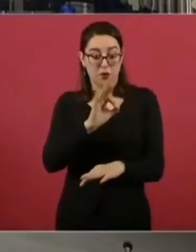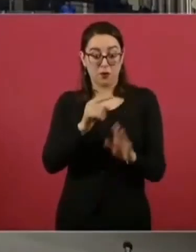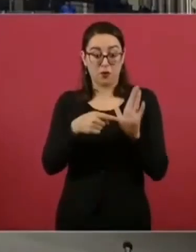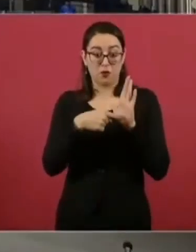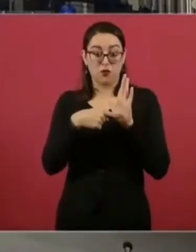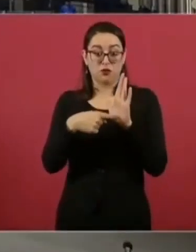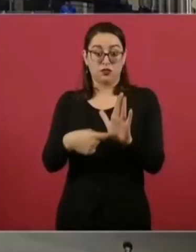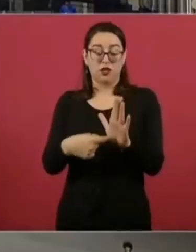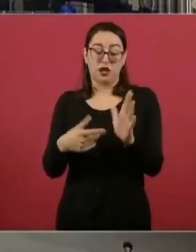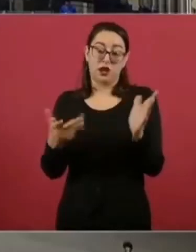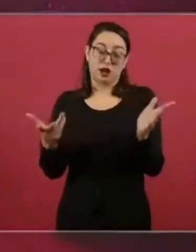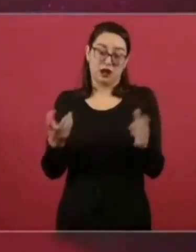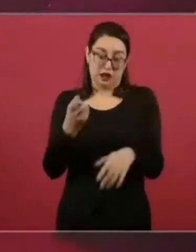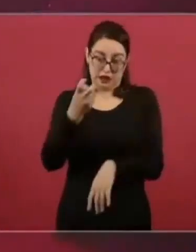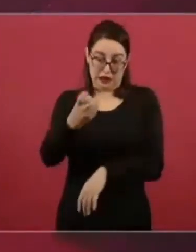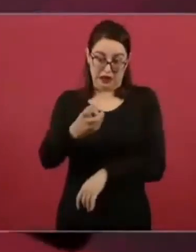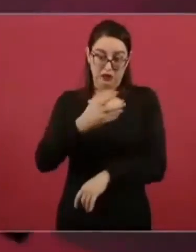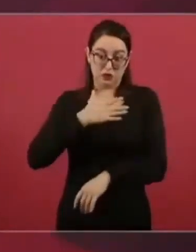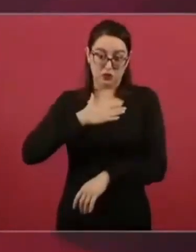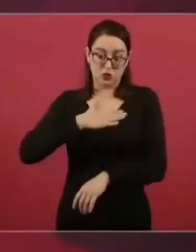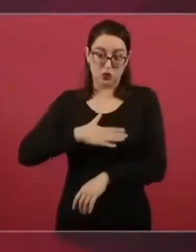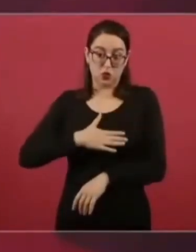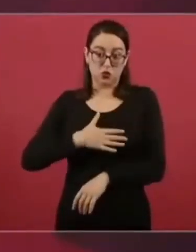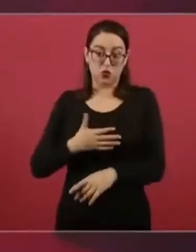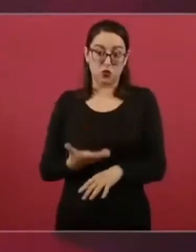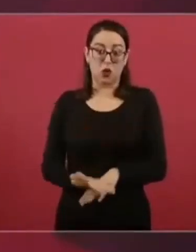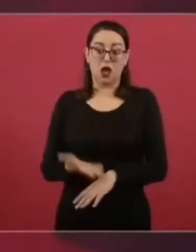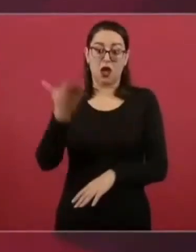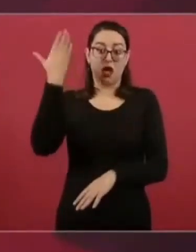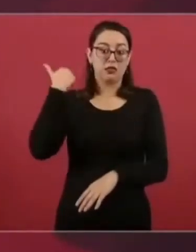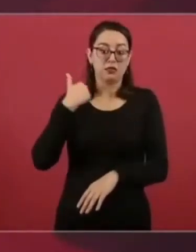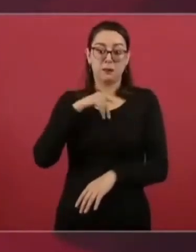porque antes no se hablaba de estos temas,